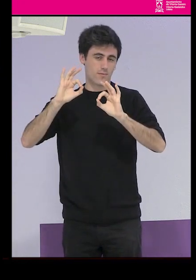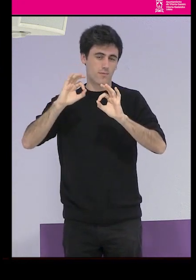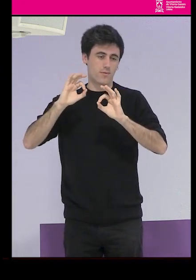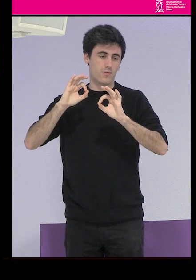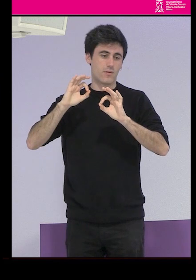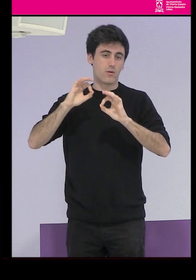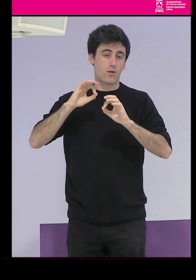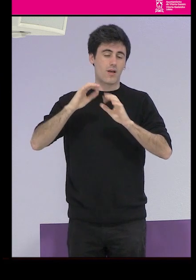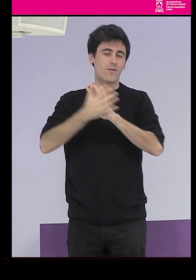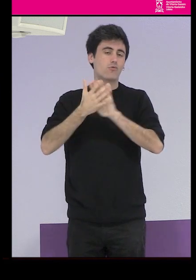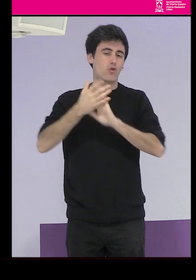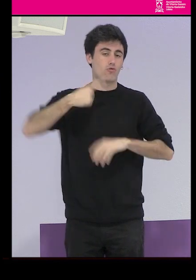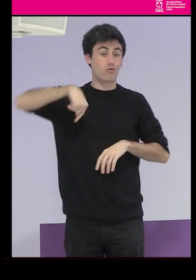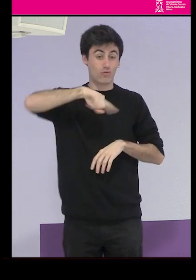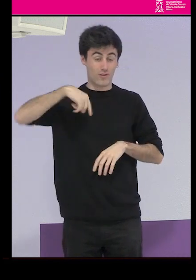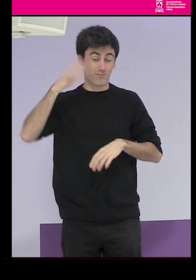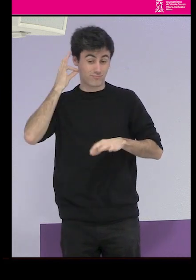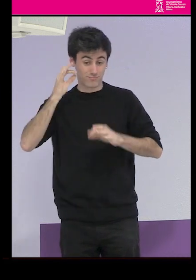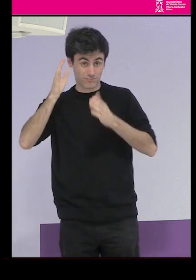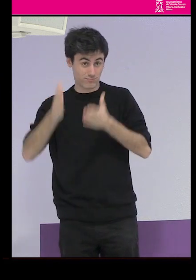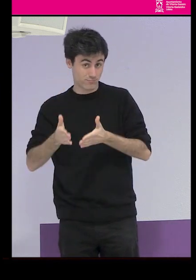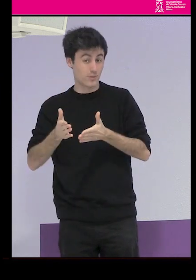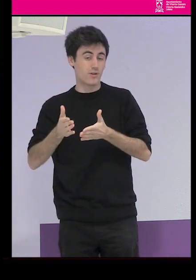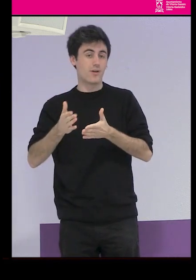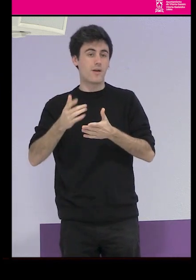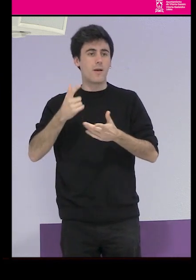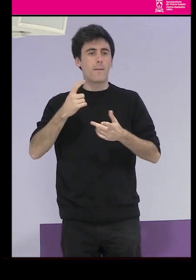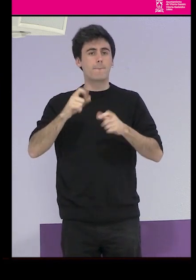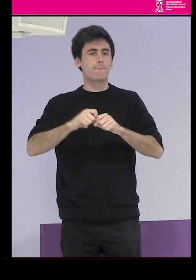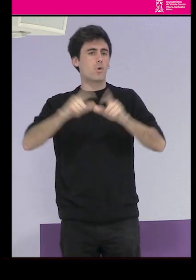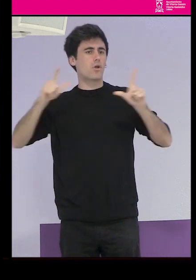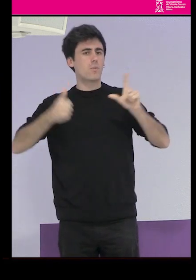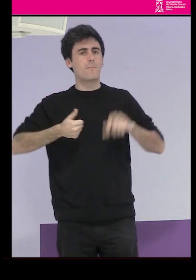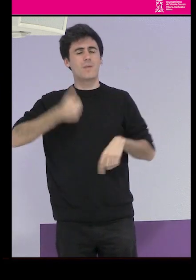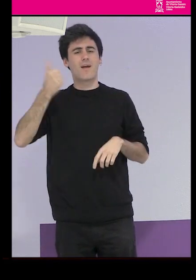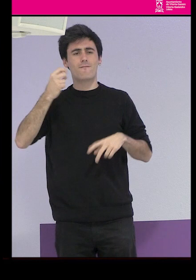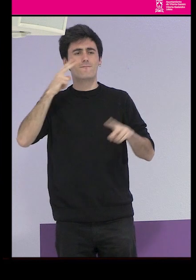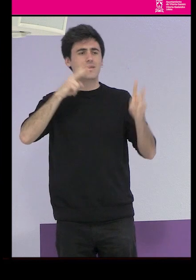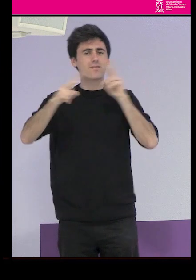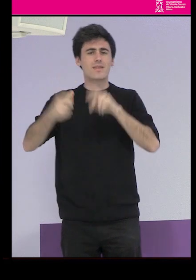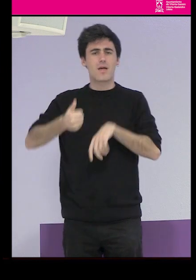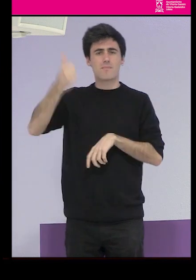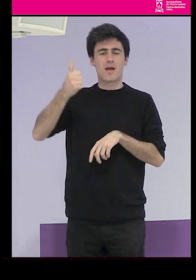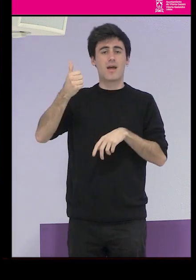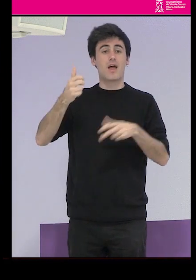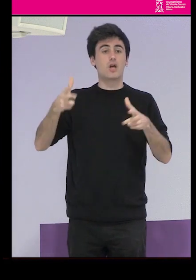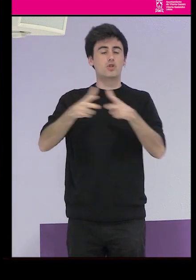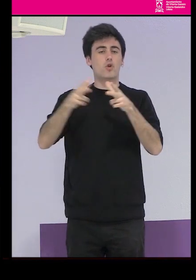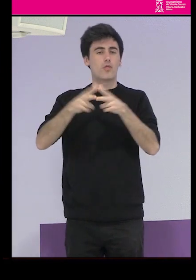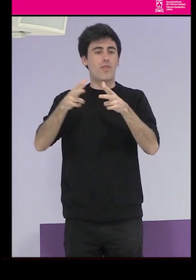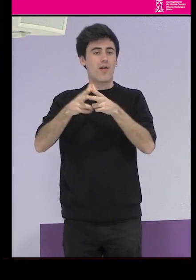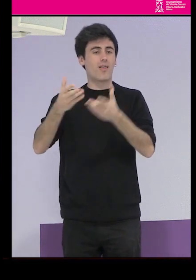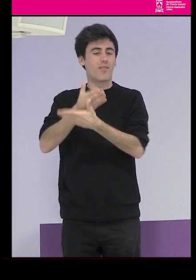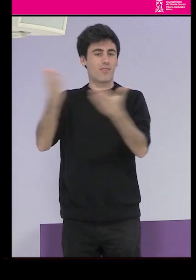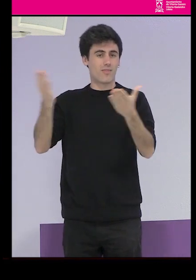de nosotras, una mayor visibilidad y protagonismo en la vida pública, en la sociedad, una ocupación